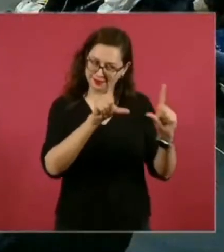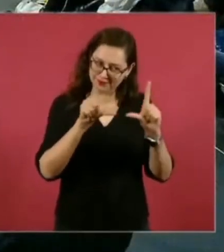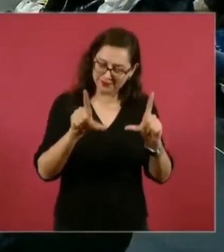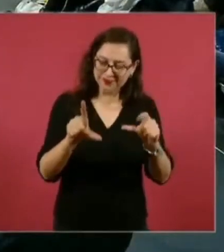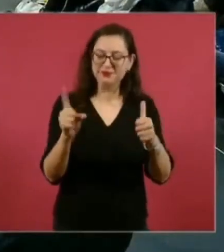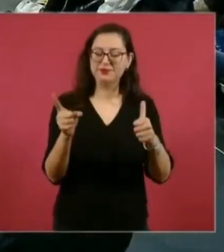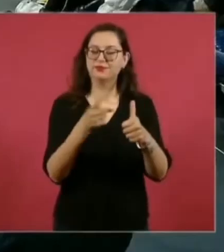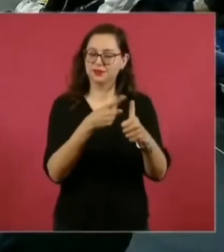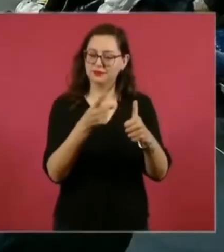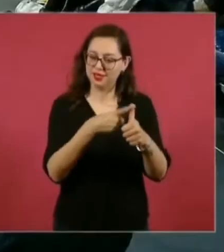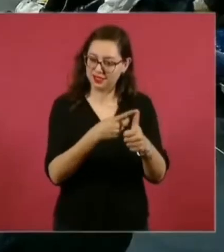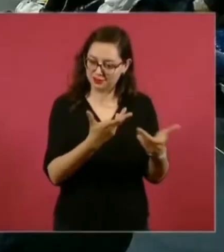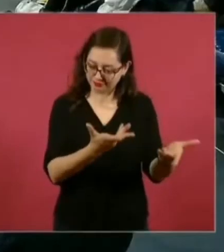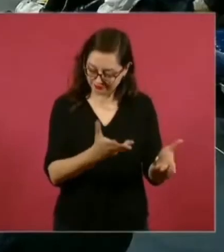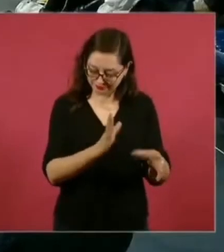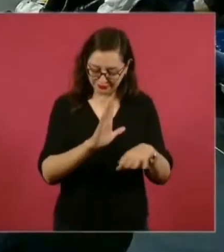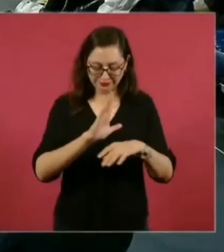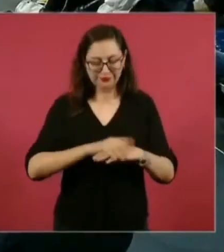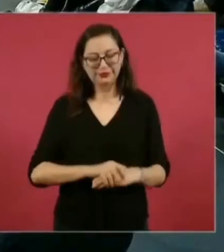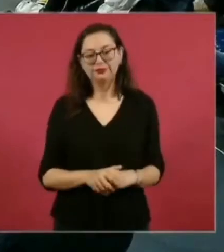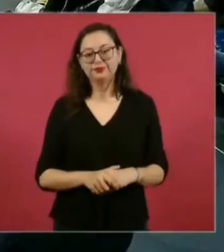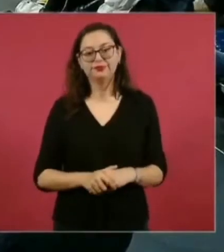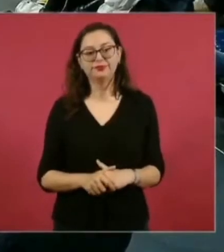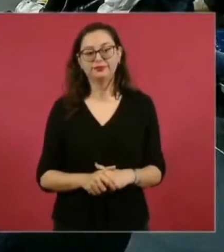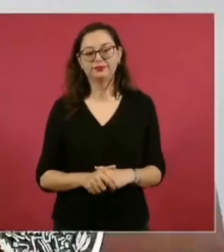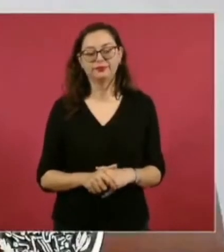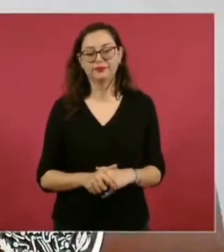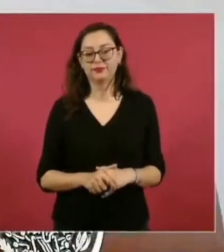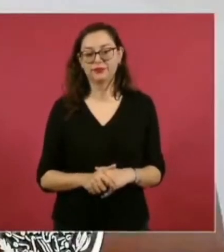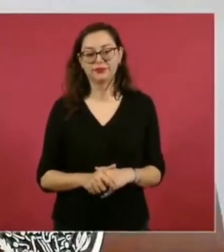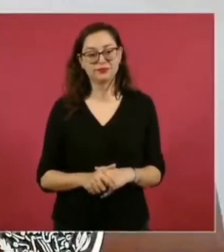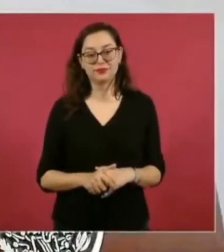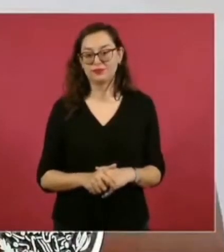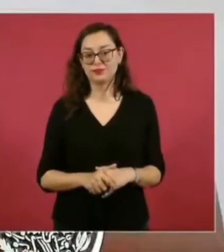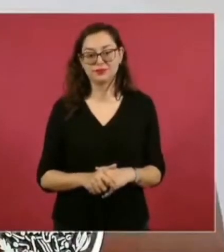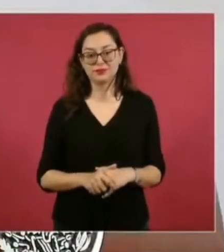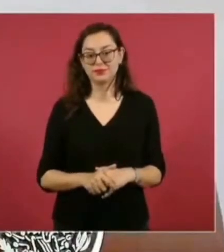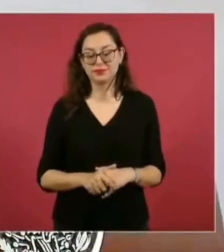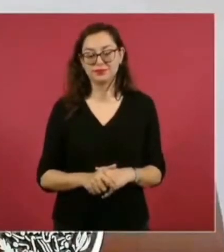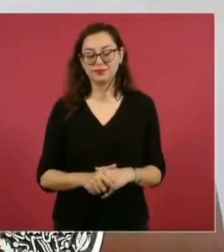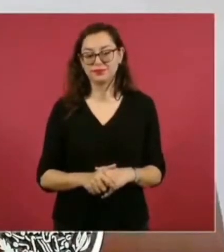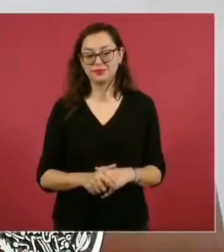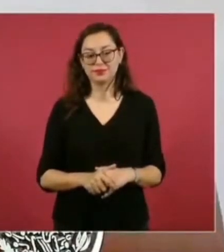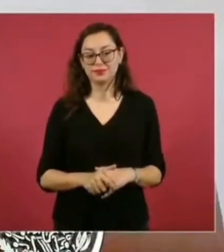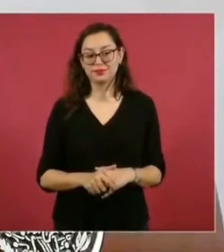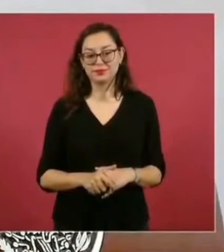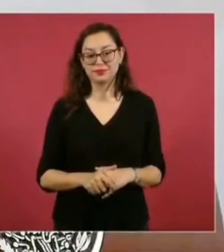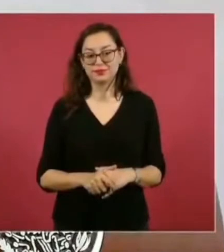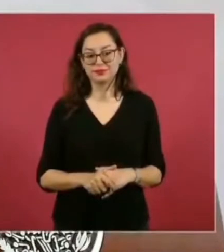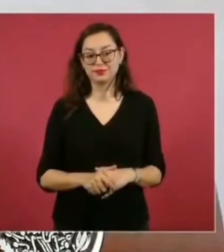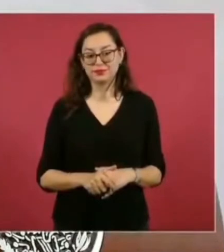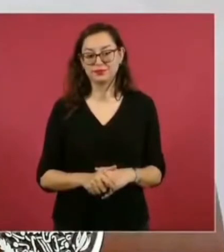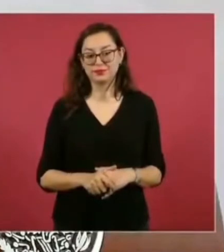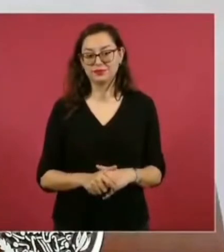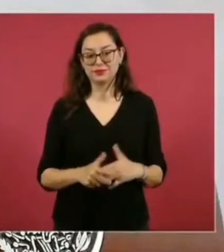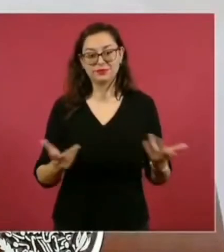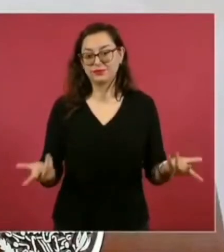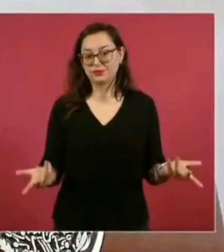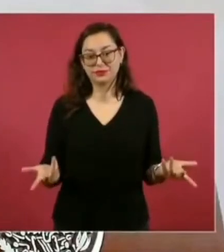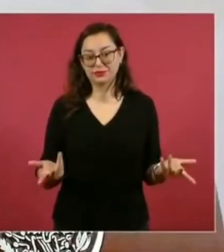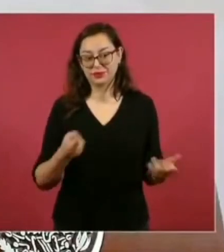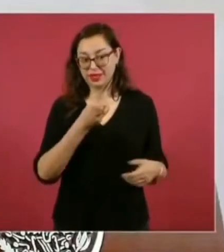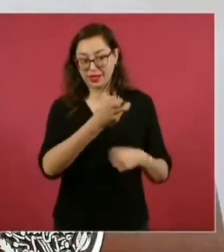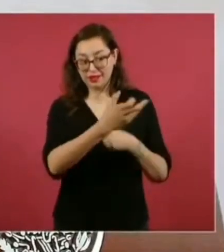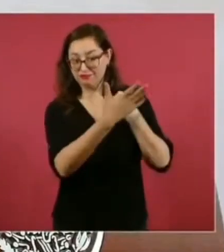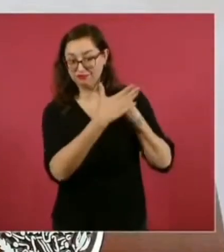No, nos pidieron, porque nosotros atendemos todos los